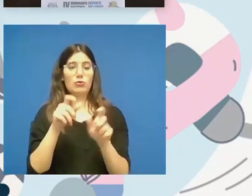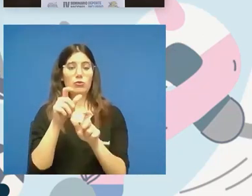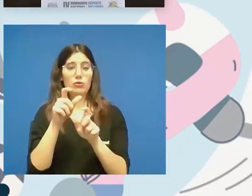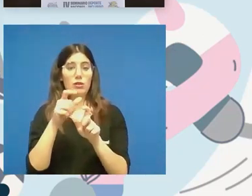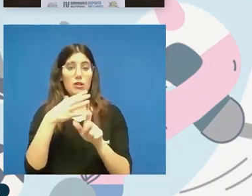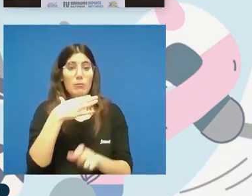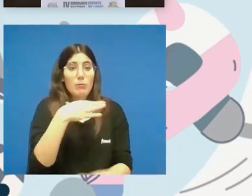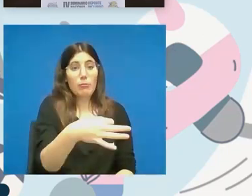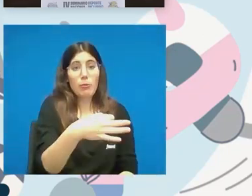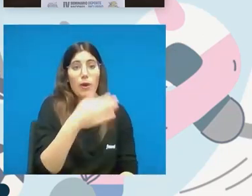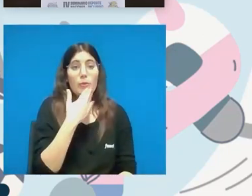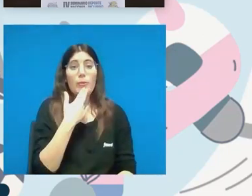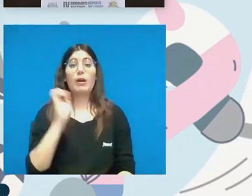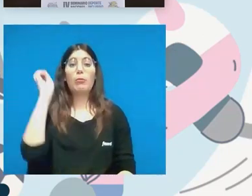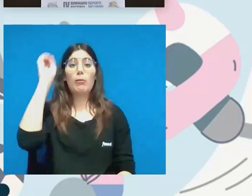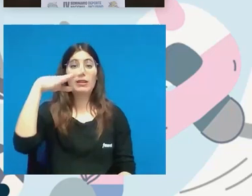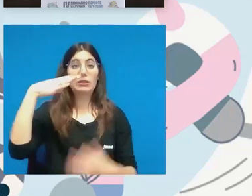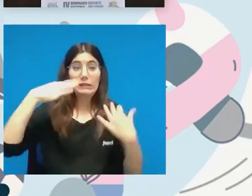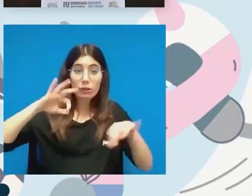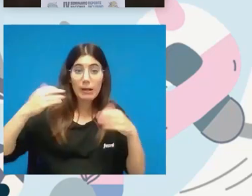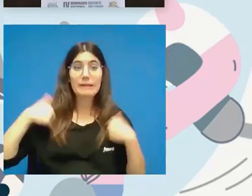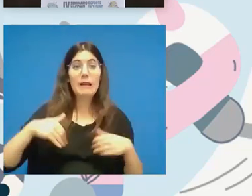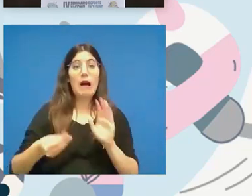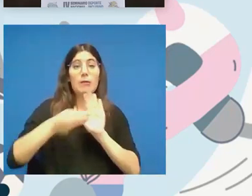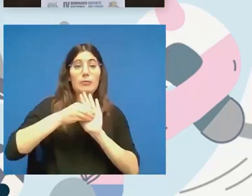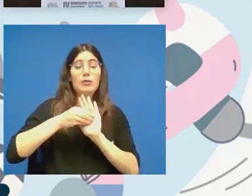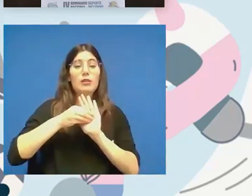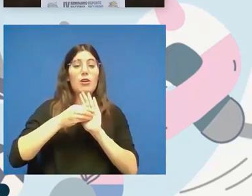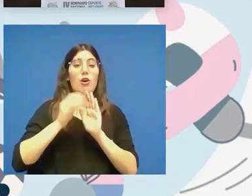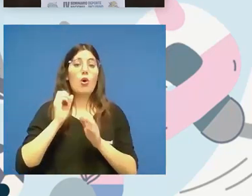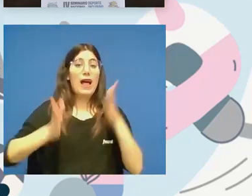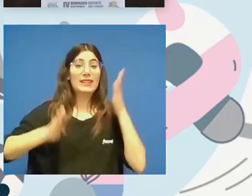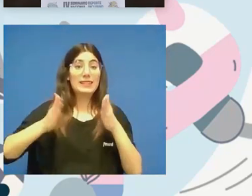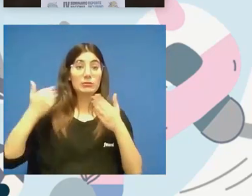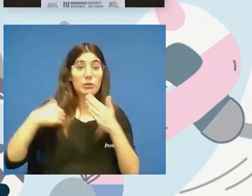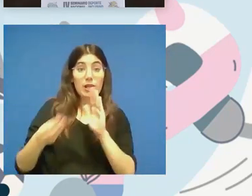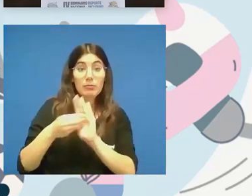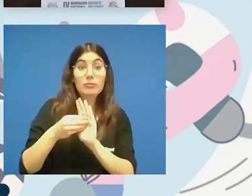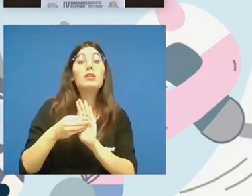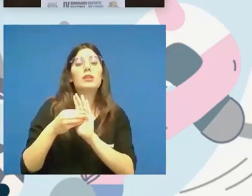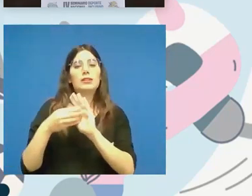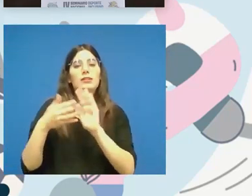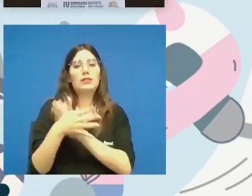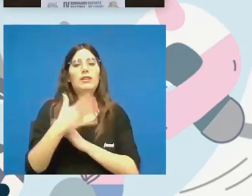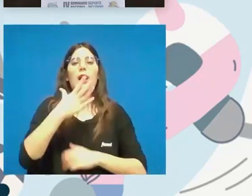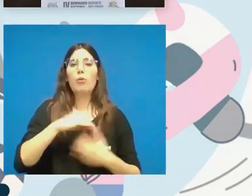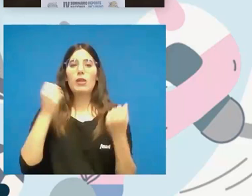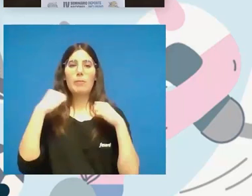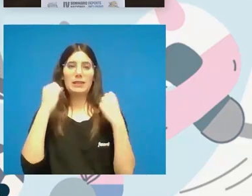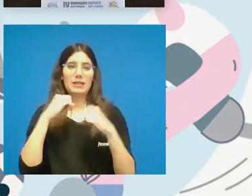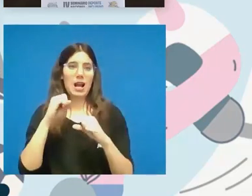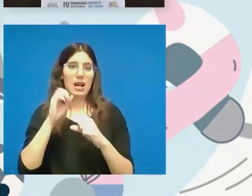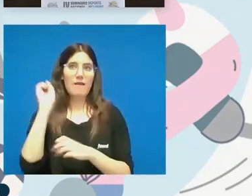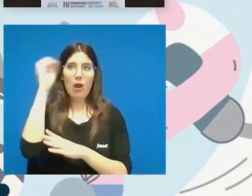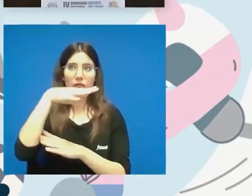normalizado o un club de atletismo normalizado pueda practicar baloncesto adaptado